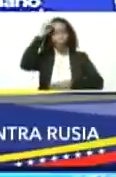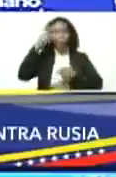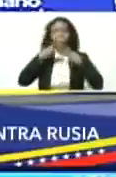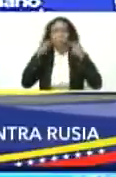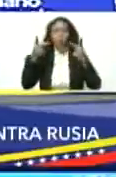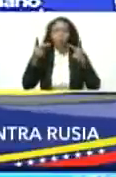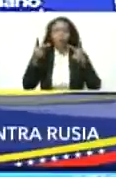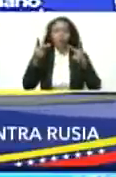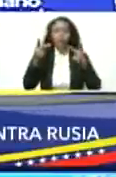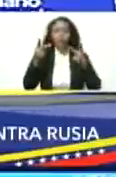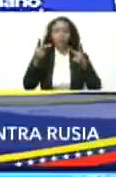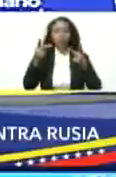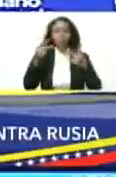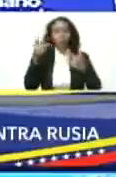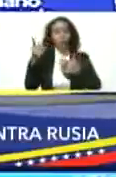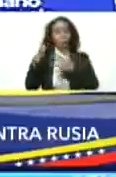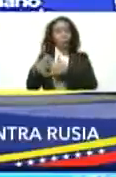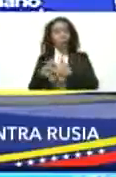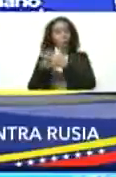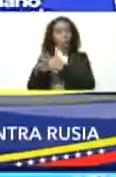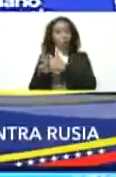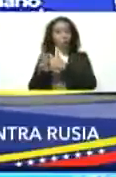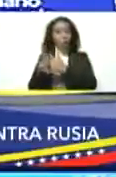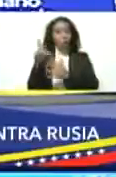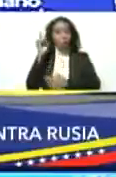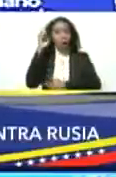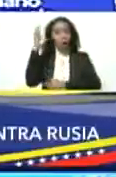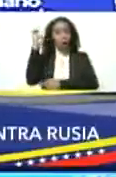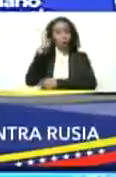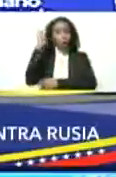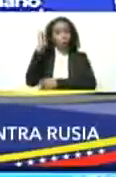crítica en los Estados Unidos y en Europa.